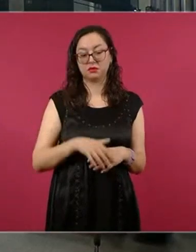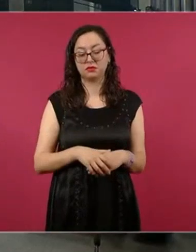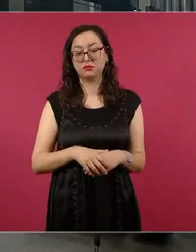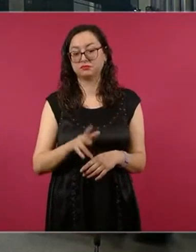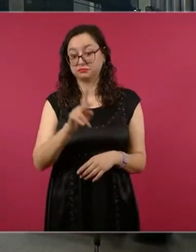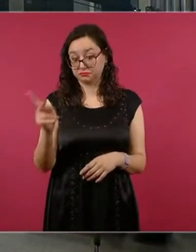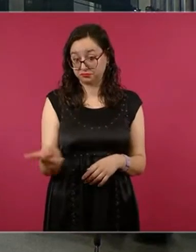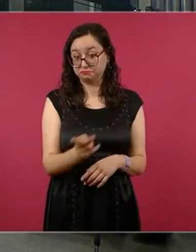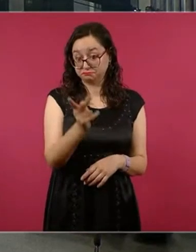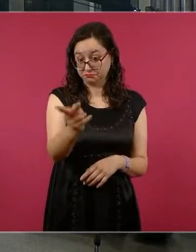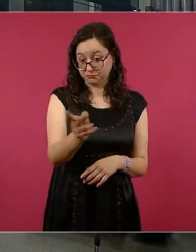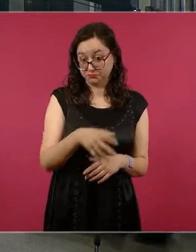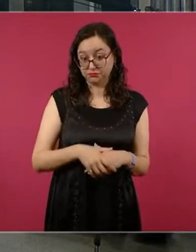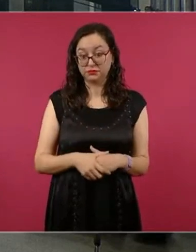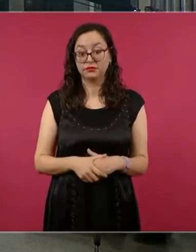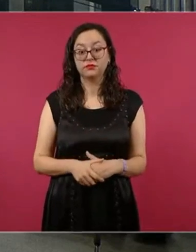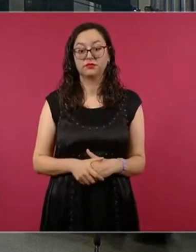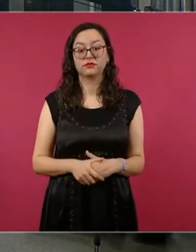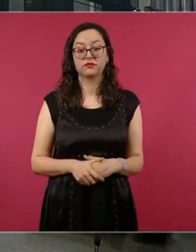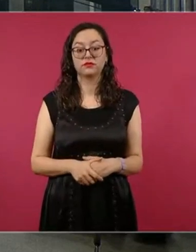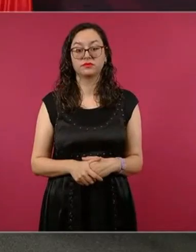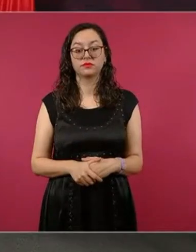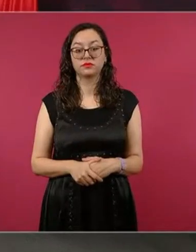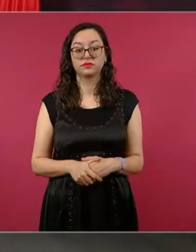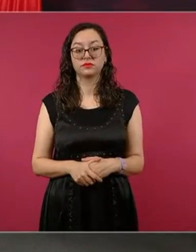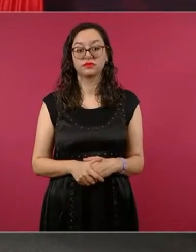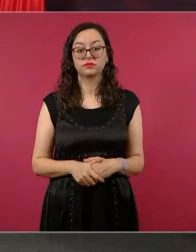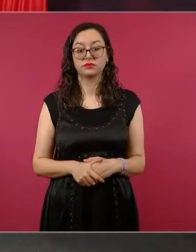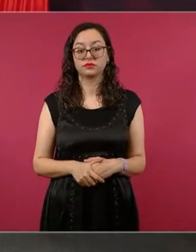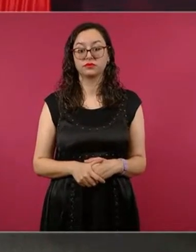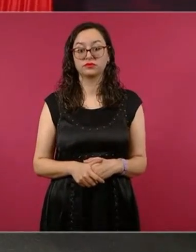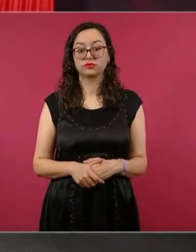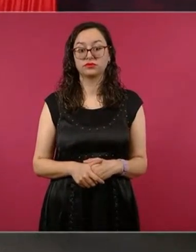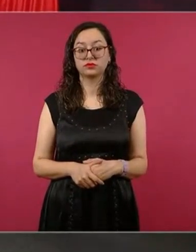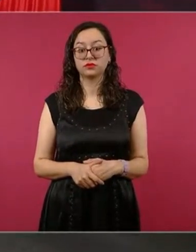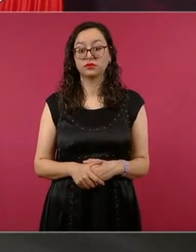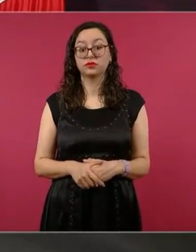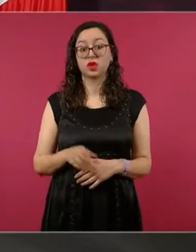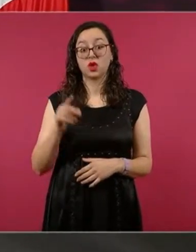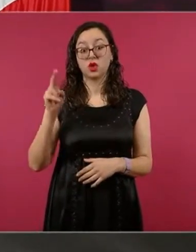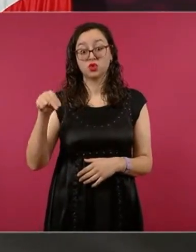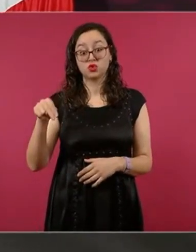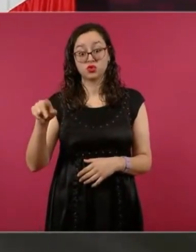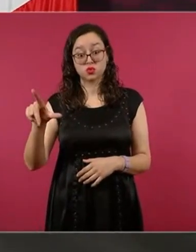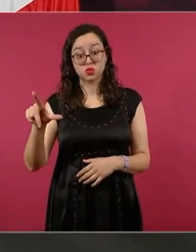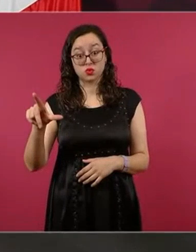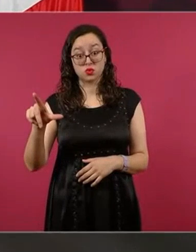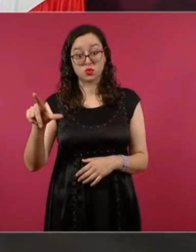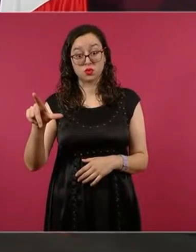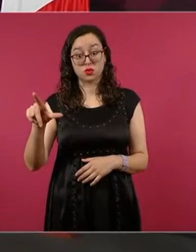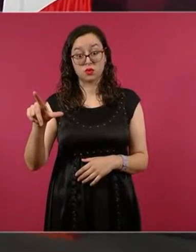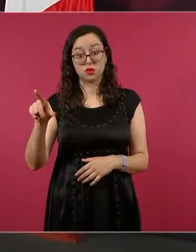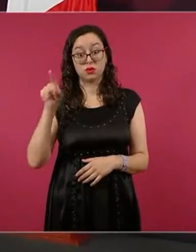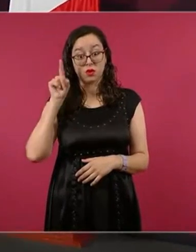¿saben que ganó Morena en Nuevo León, la